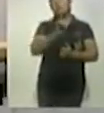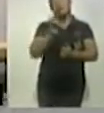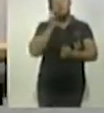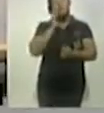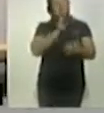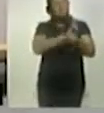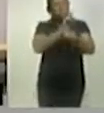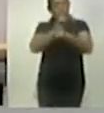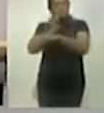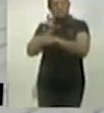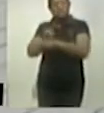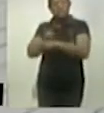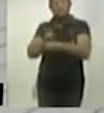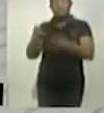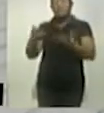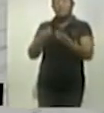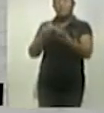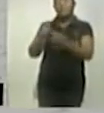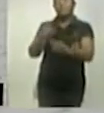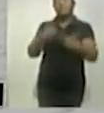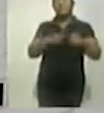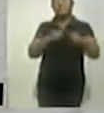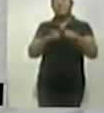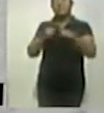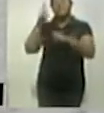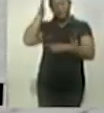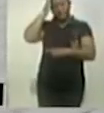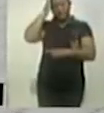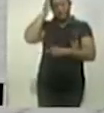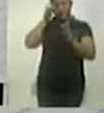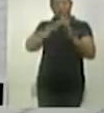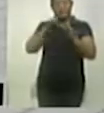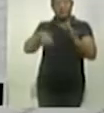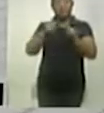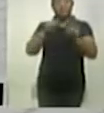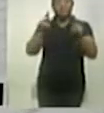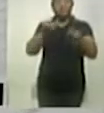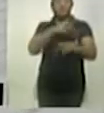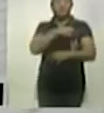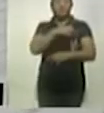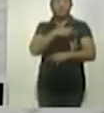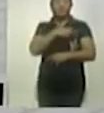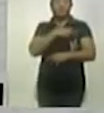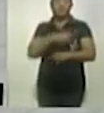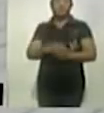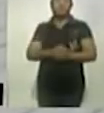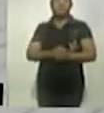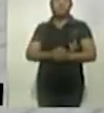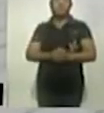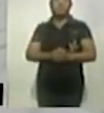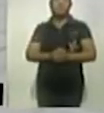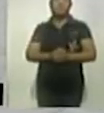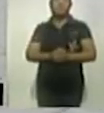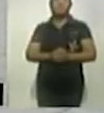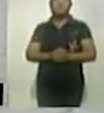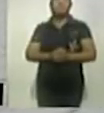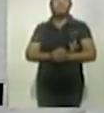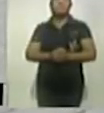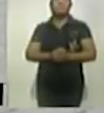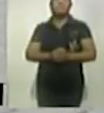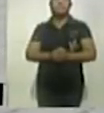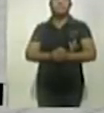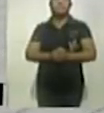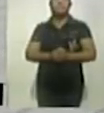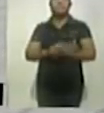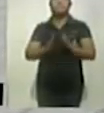conjuntos con las diferentes autoridades, por ejemplo, la escala capital, participa la venta de la zona militar, la Secretaría de Seguridad de